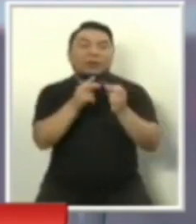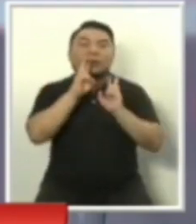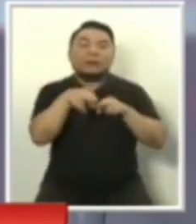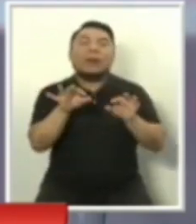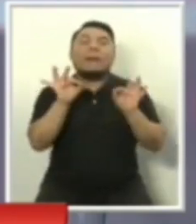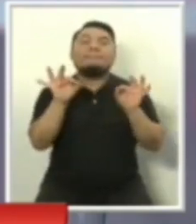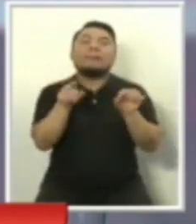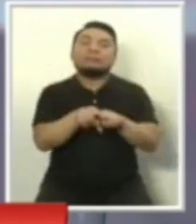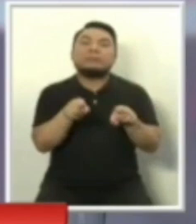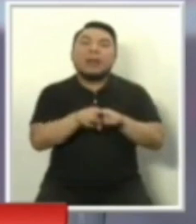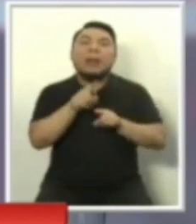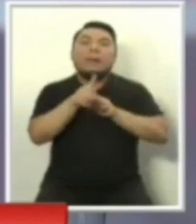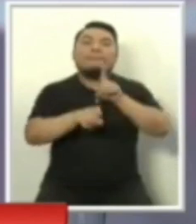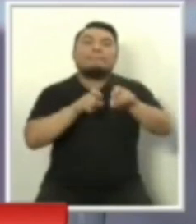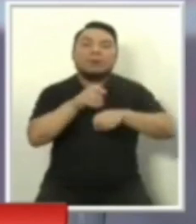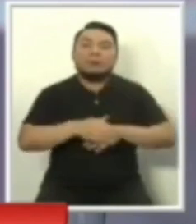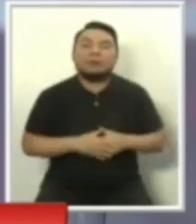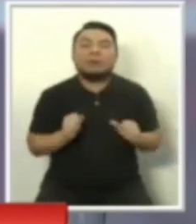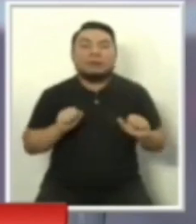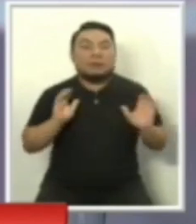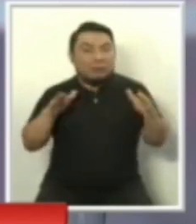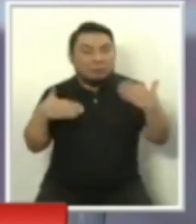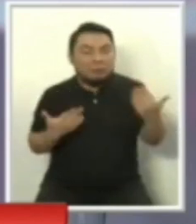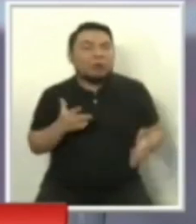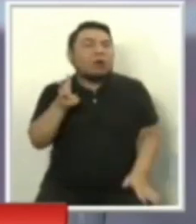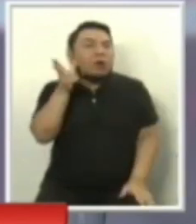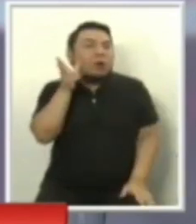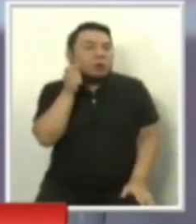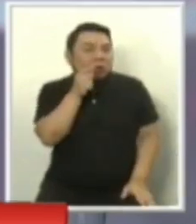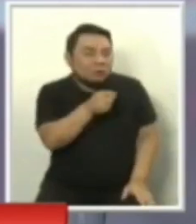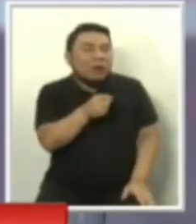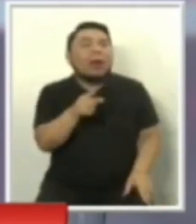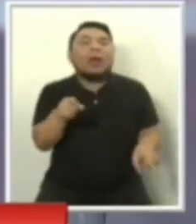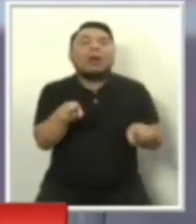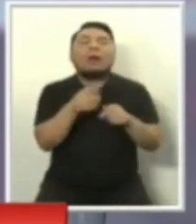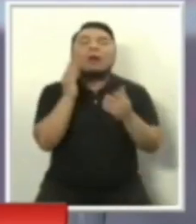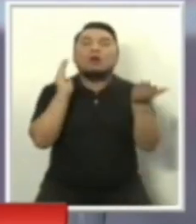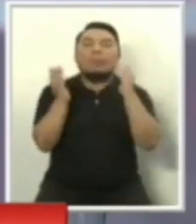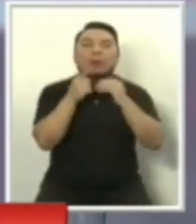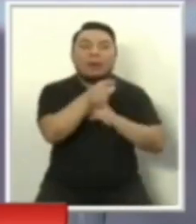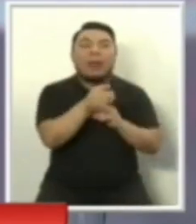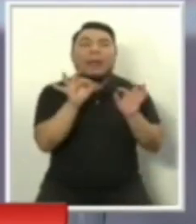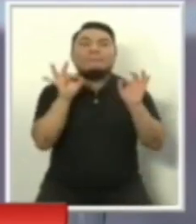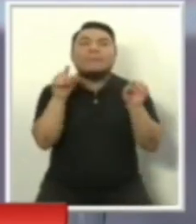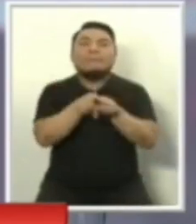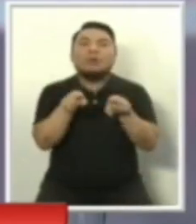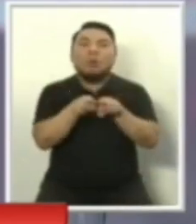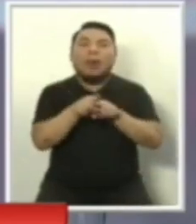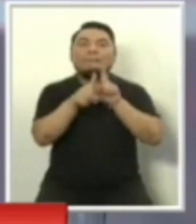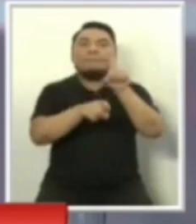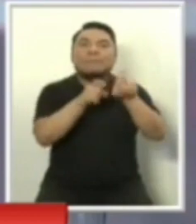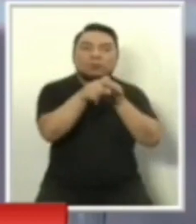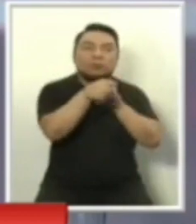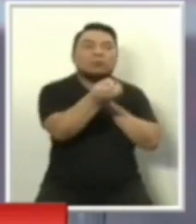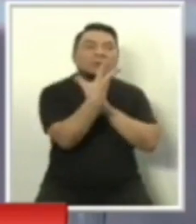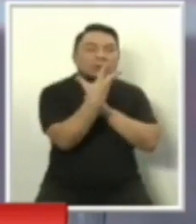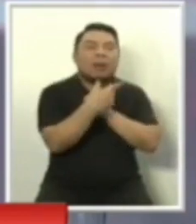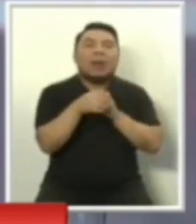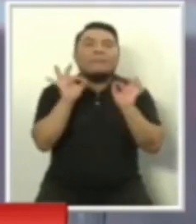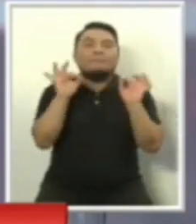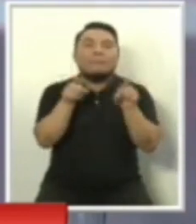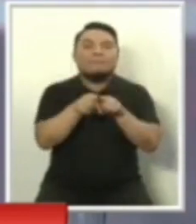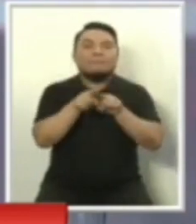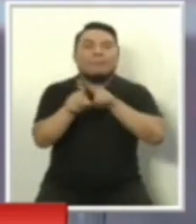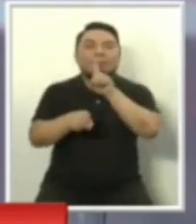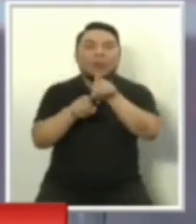misma pregunta. Entonces, vamos a tener la posibilidad de incluso poder comparar las propuestas, dependiendo cuál sea la